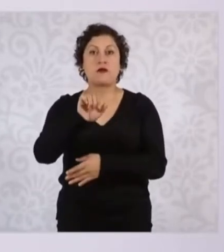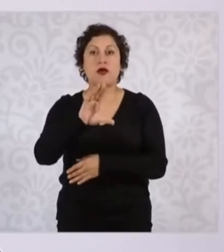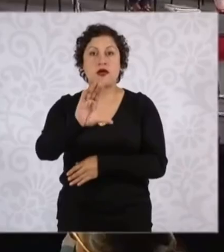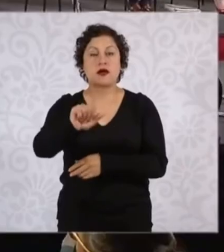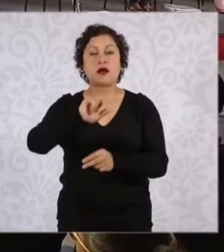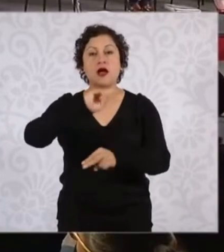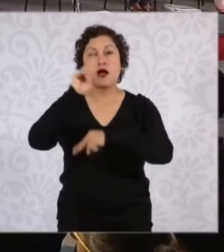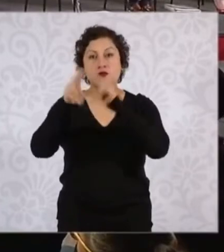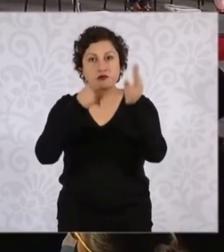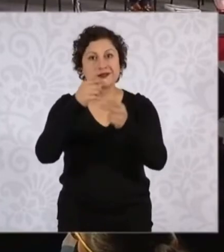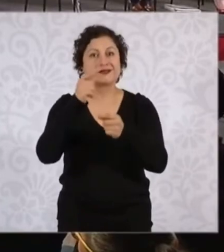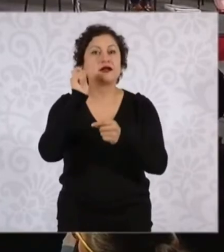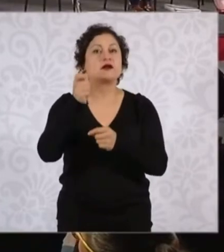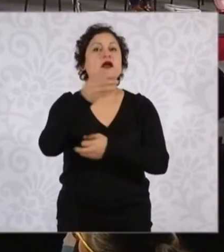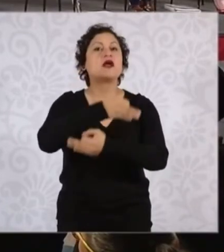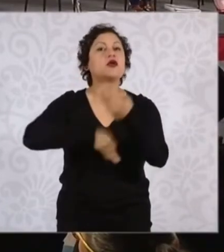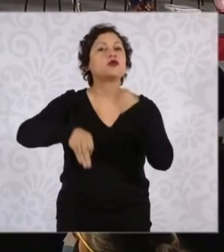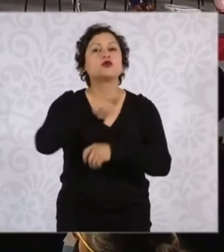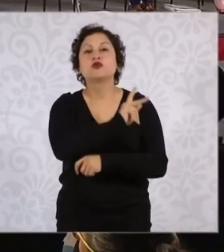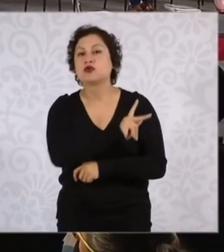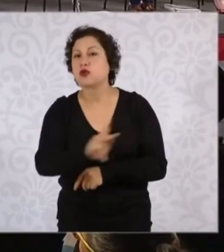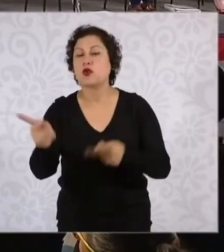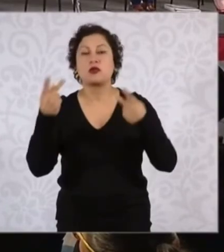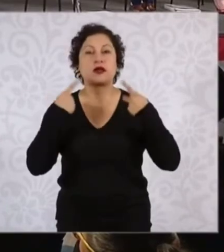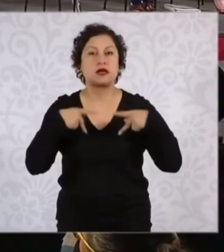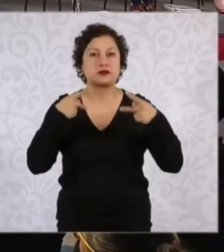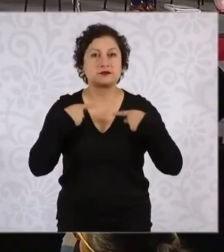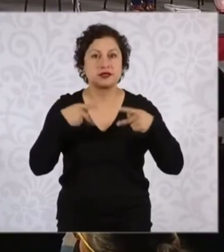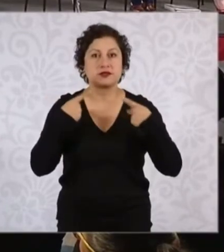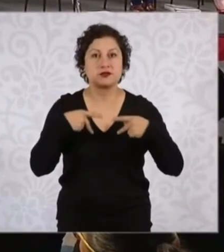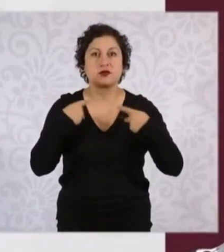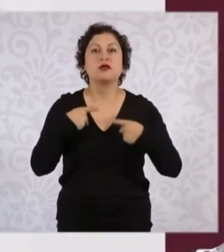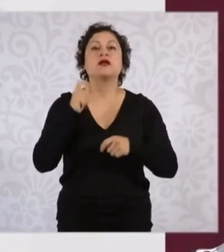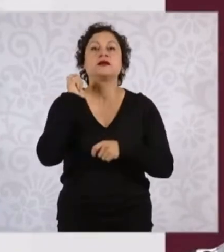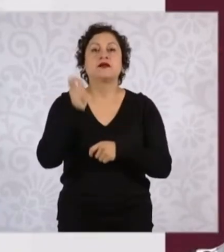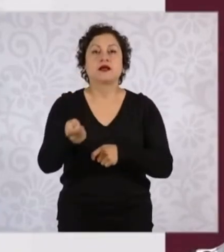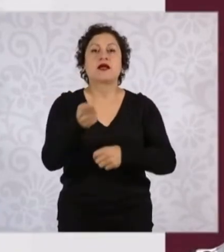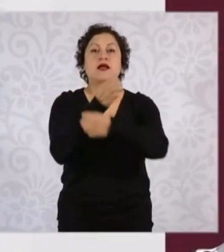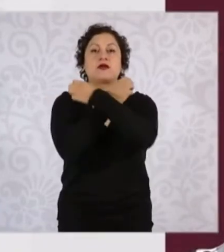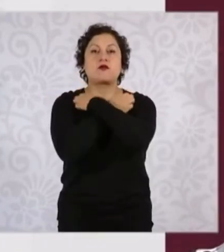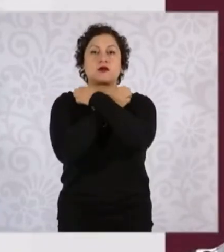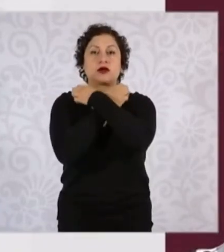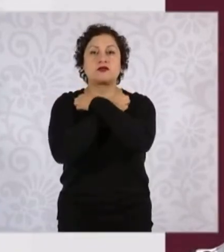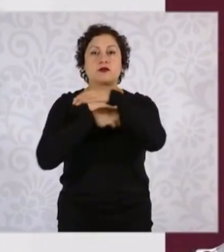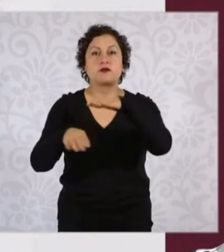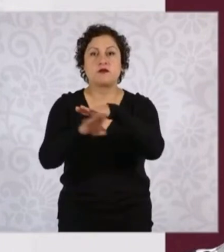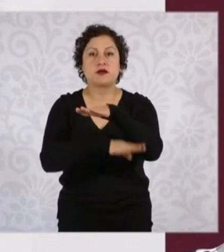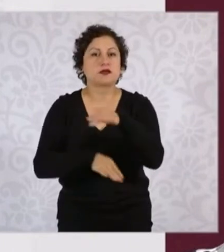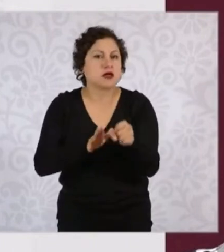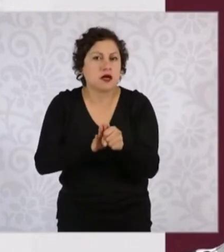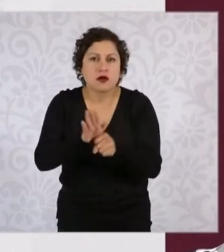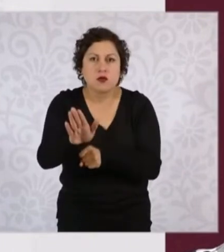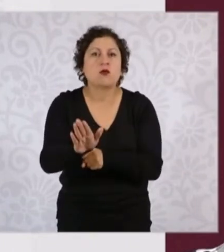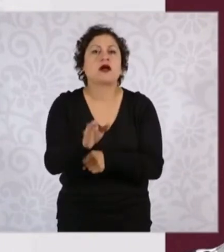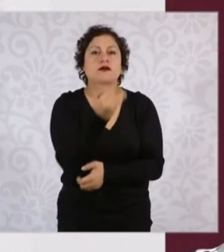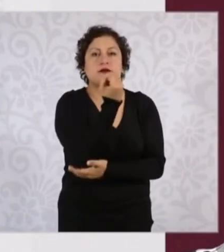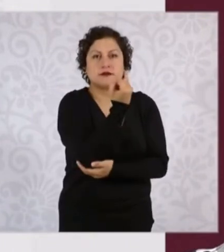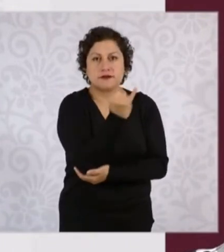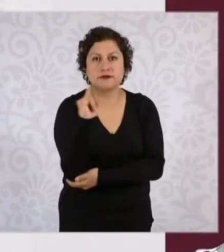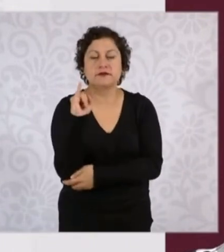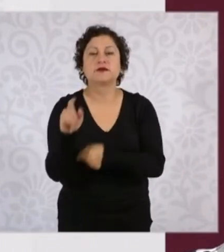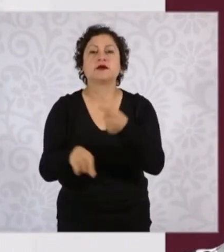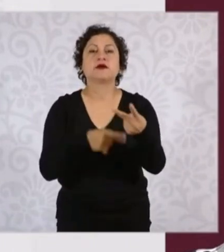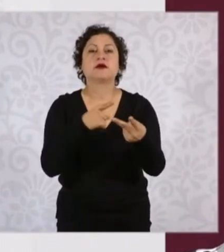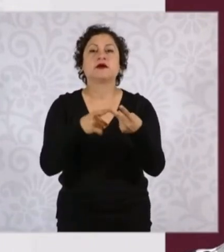y todos los estudiantes en el nivel básico, esto es preescolar, primaria